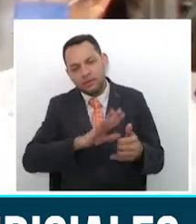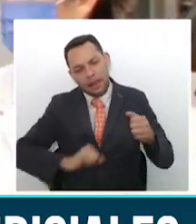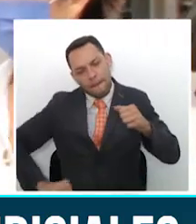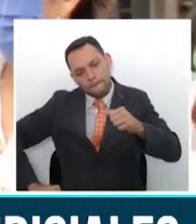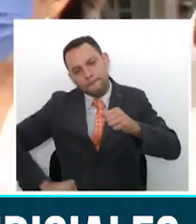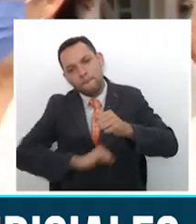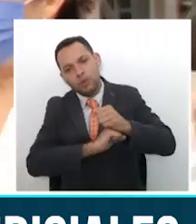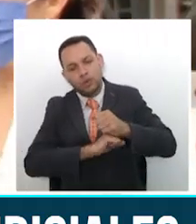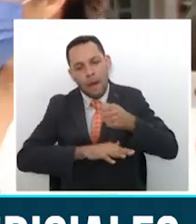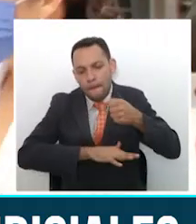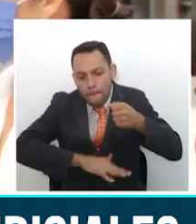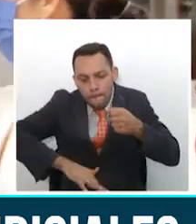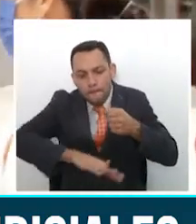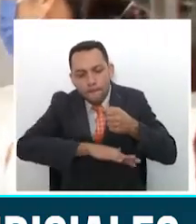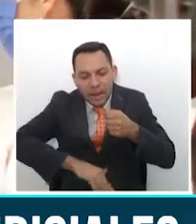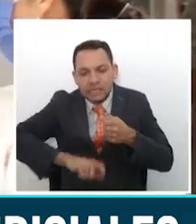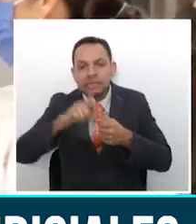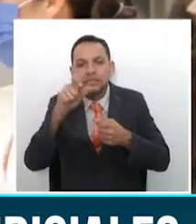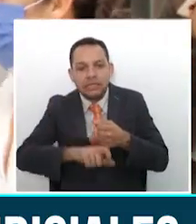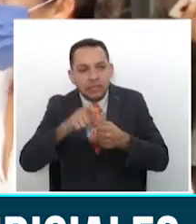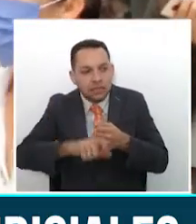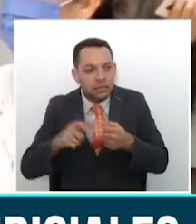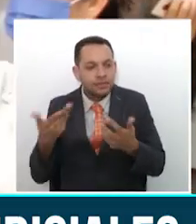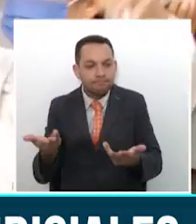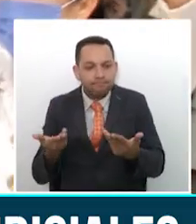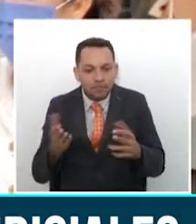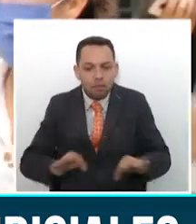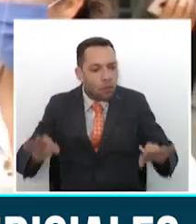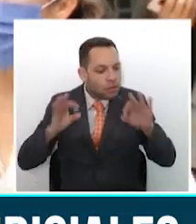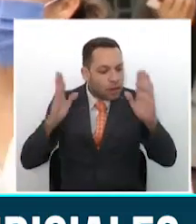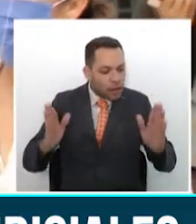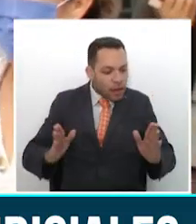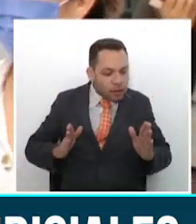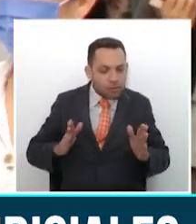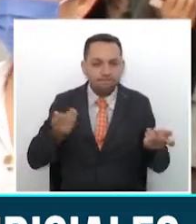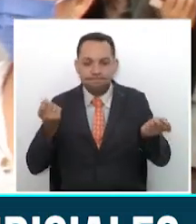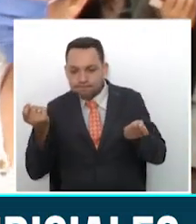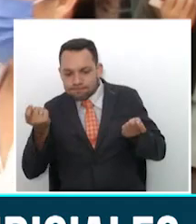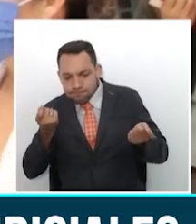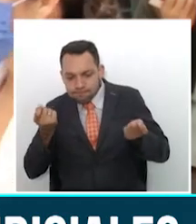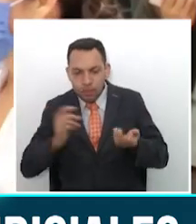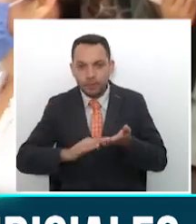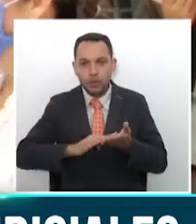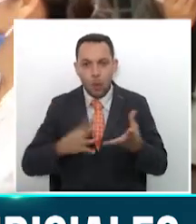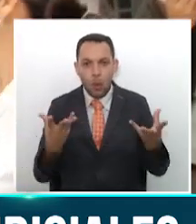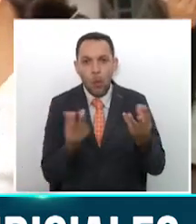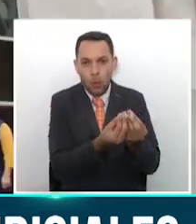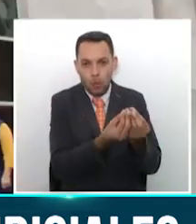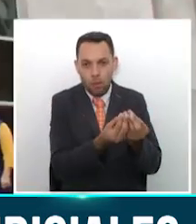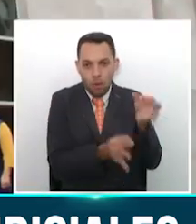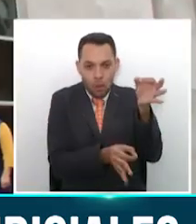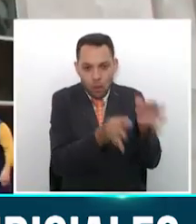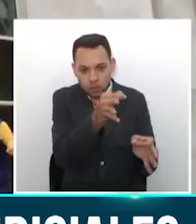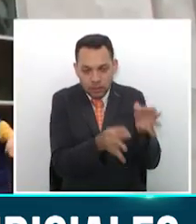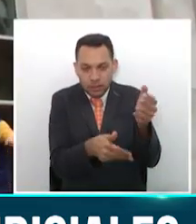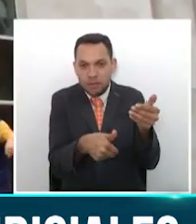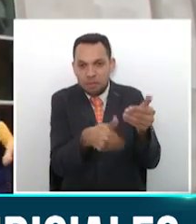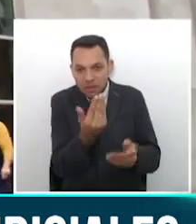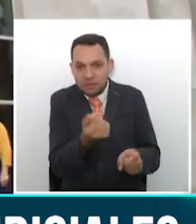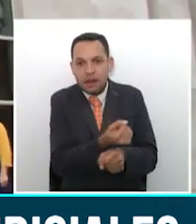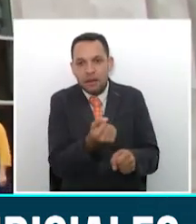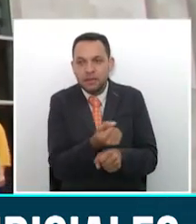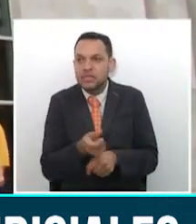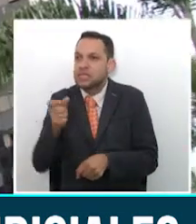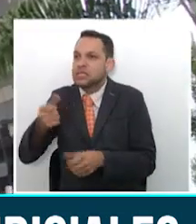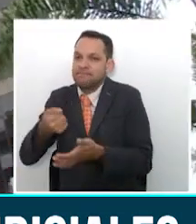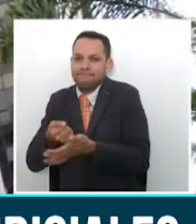todos los hombres. Entonces estamos esperando que el Consejo Superior de la Judicatura abra sus puertas. Los abogados indican